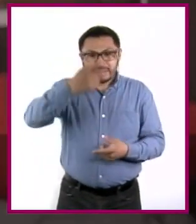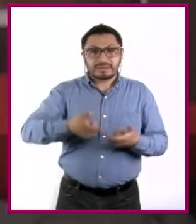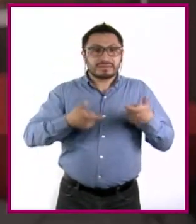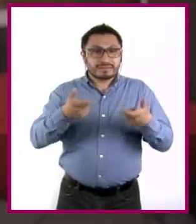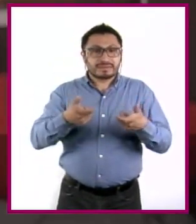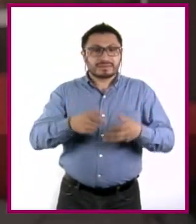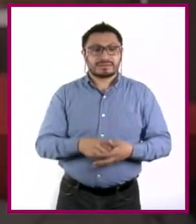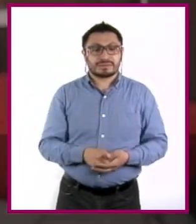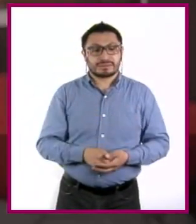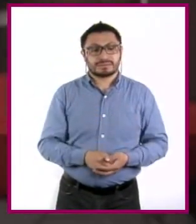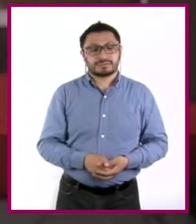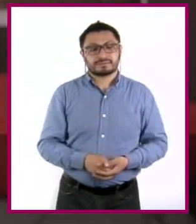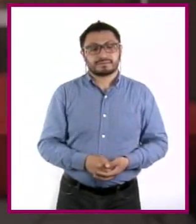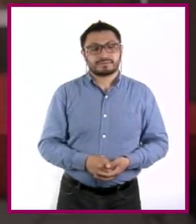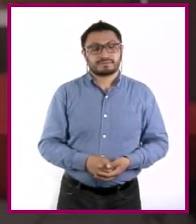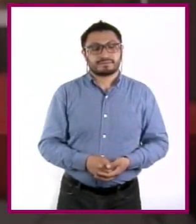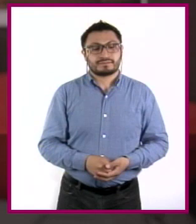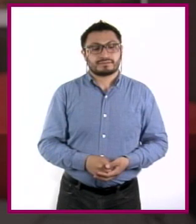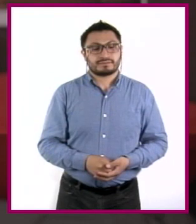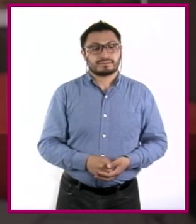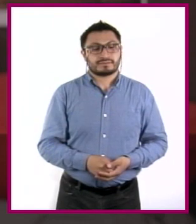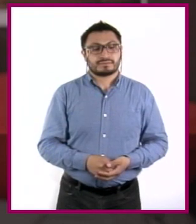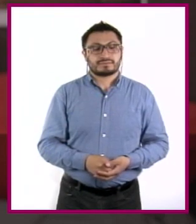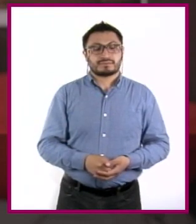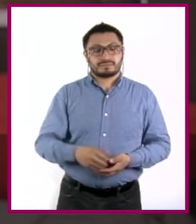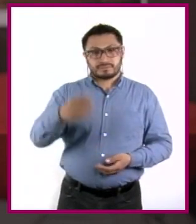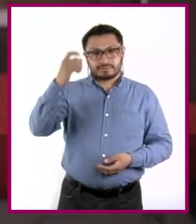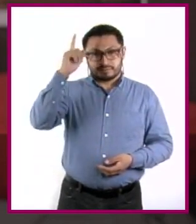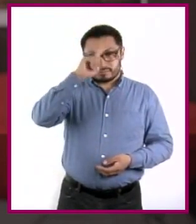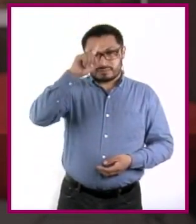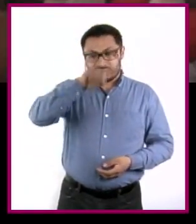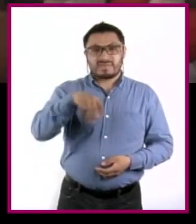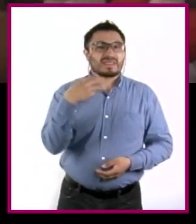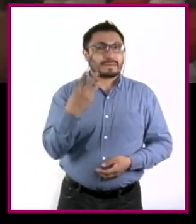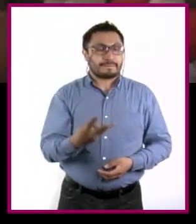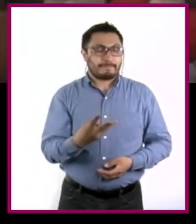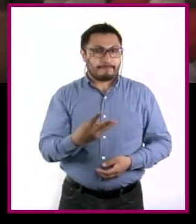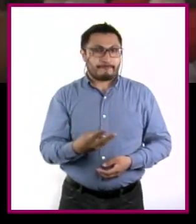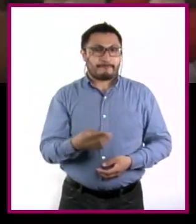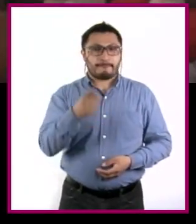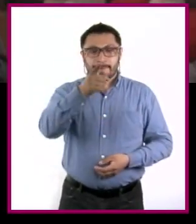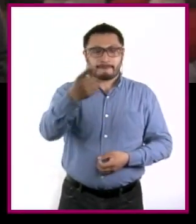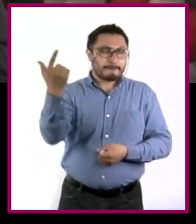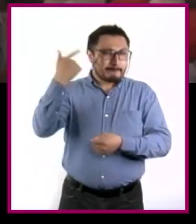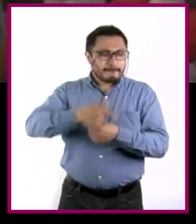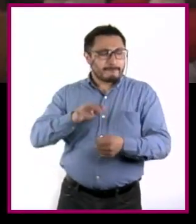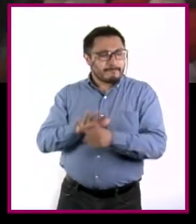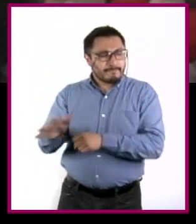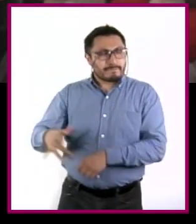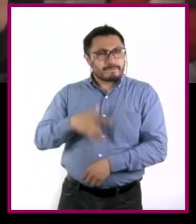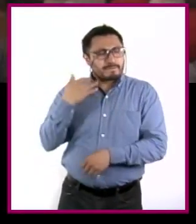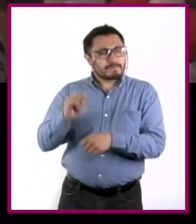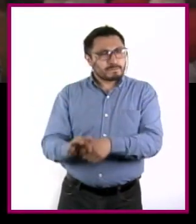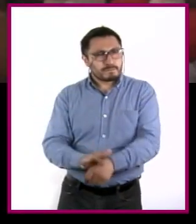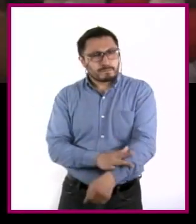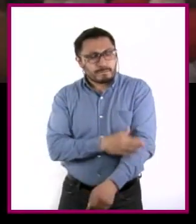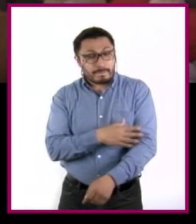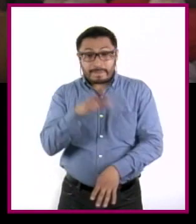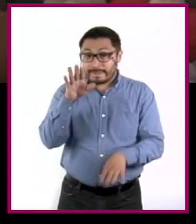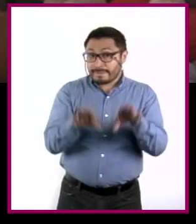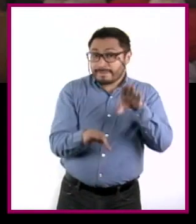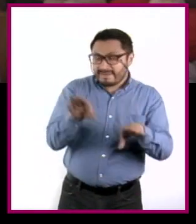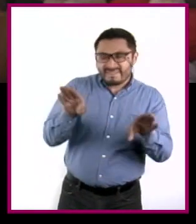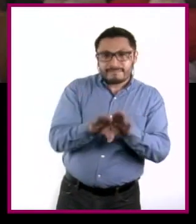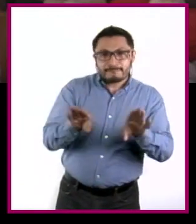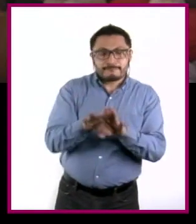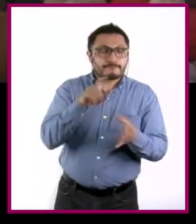¡Illa! ¡Illa! ¡Illa! Consejo ninja número tres. Identifica tus emociones. Muchas veces hacemos